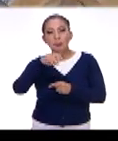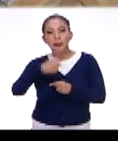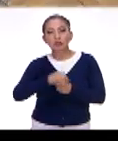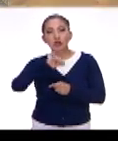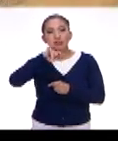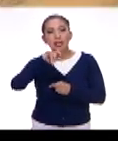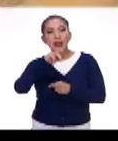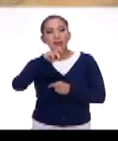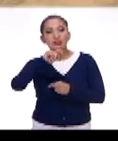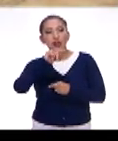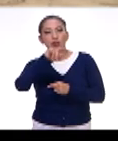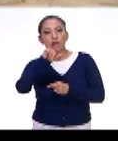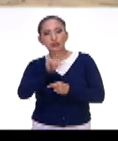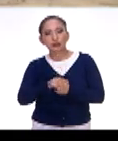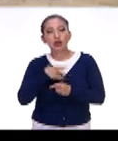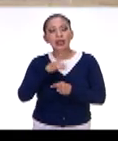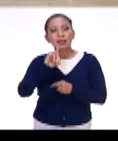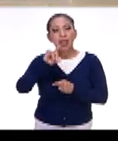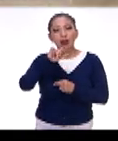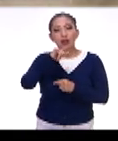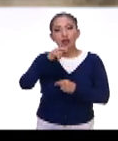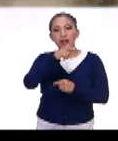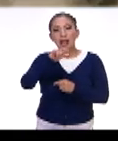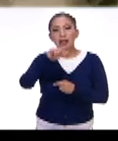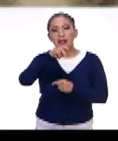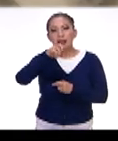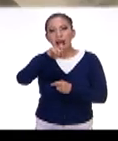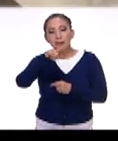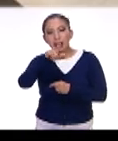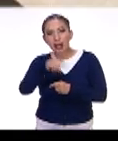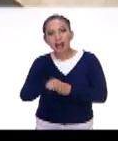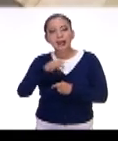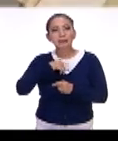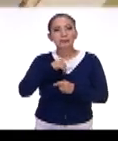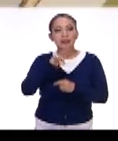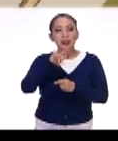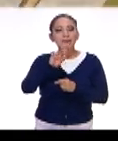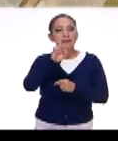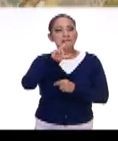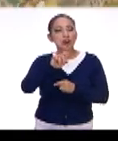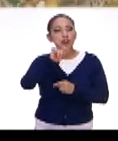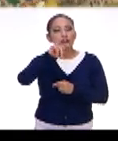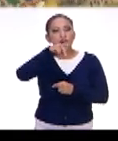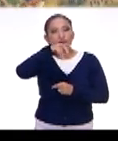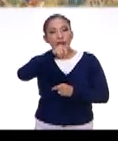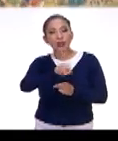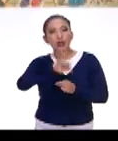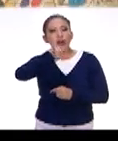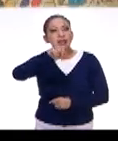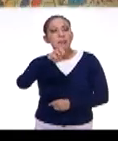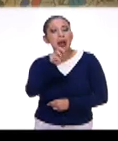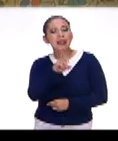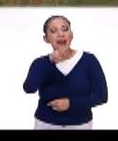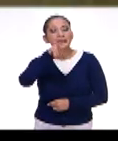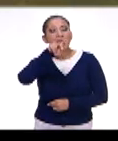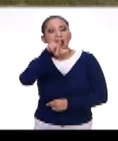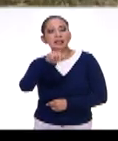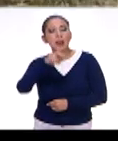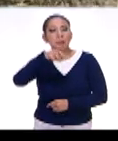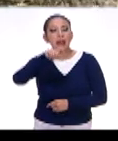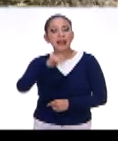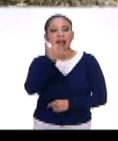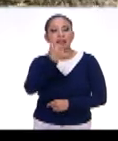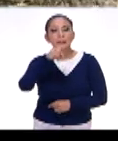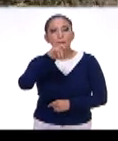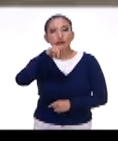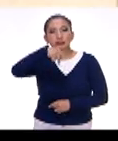Clemente Orozco, Aldi de Ollaralzábal, Eduardo Pingret, Francisco Toledo, José María Velasco y Mariana